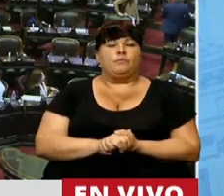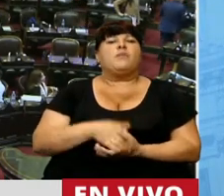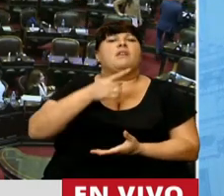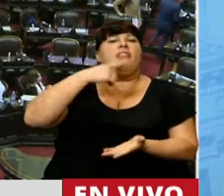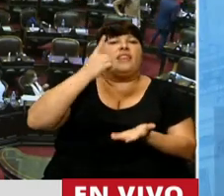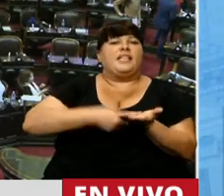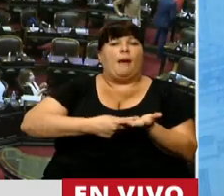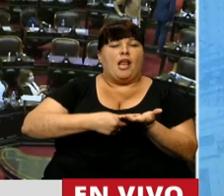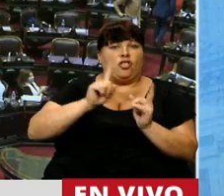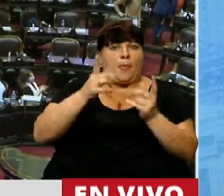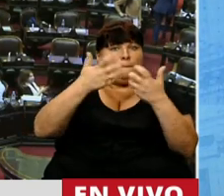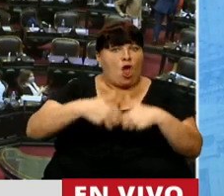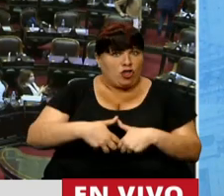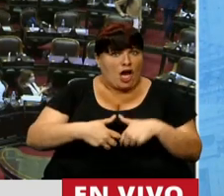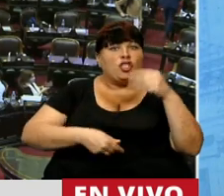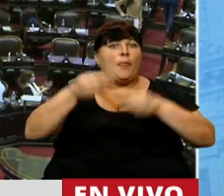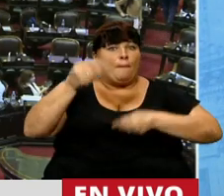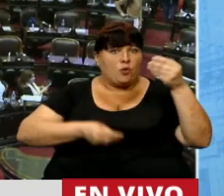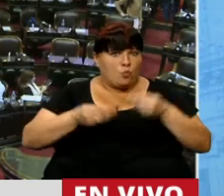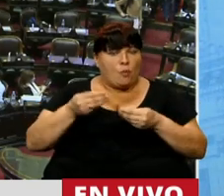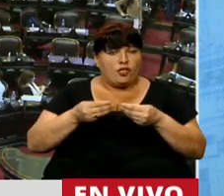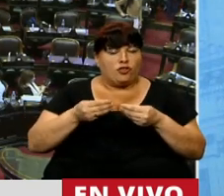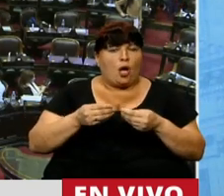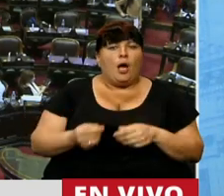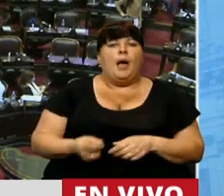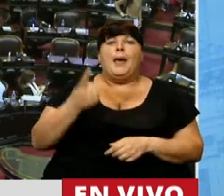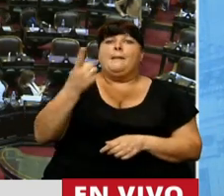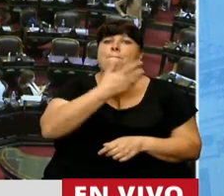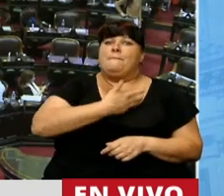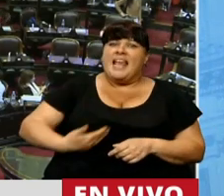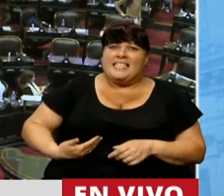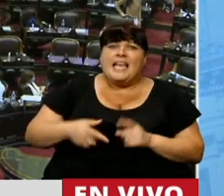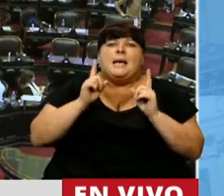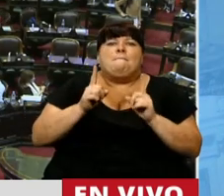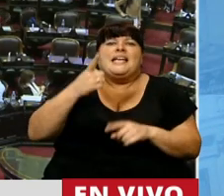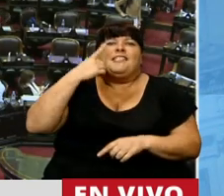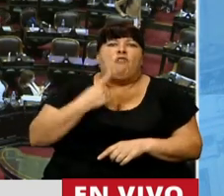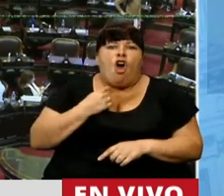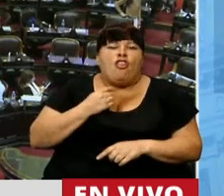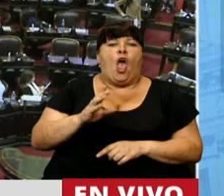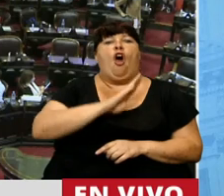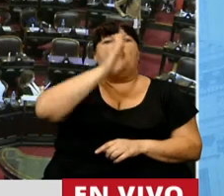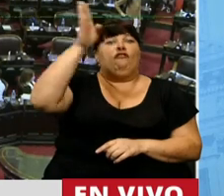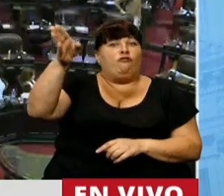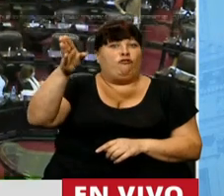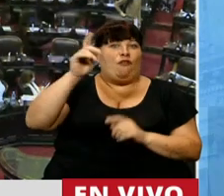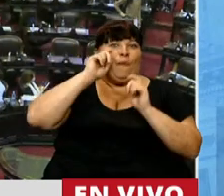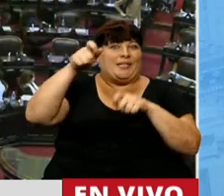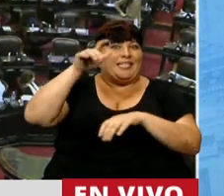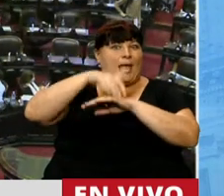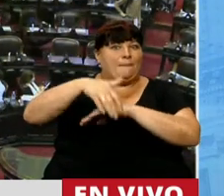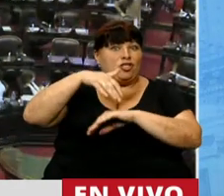dictaminaba el proyecto de presupuesto, el primer mandatario, el mismo día, en su visita a la provincia de